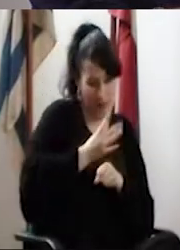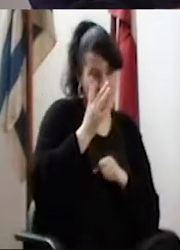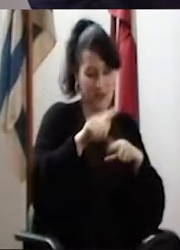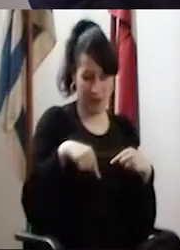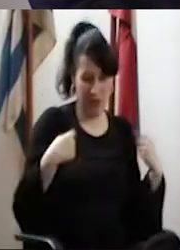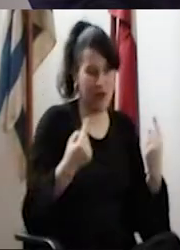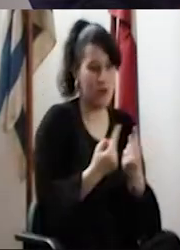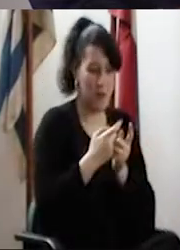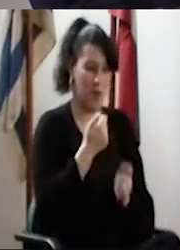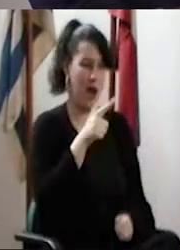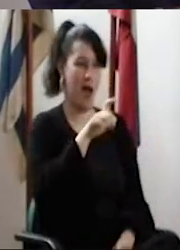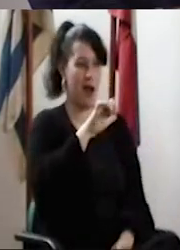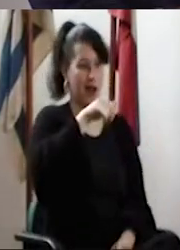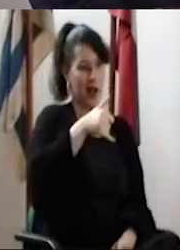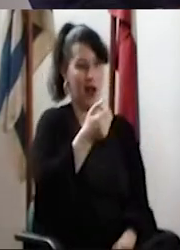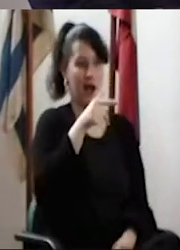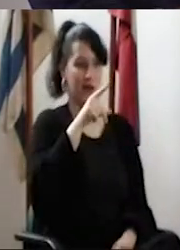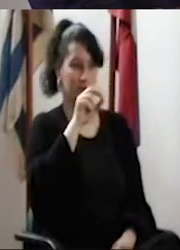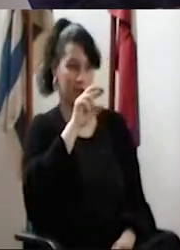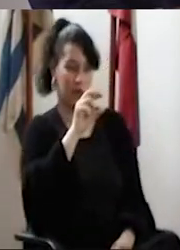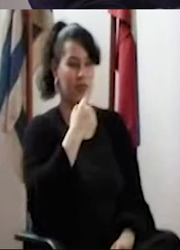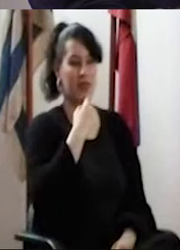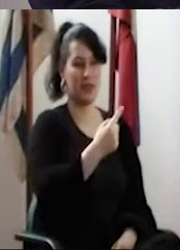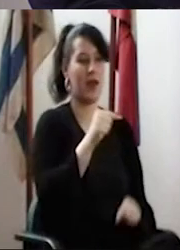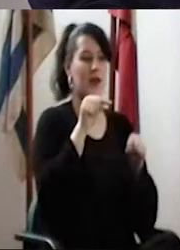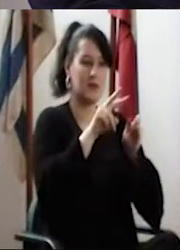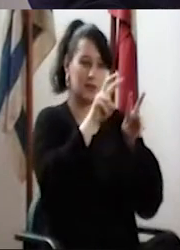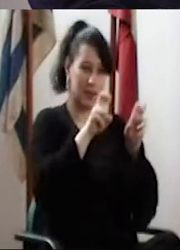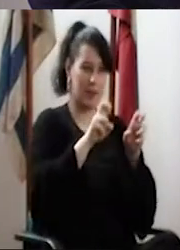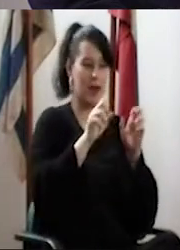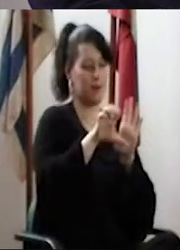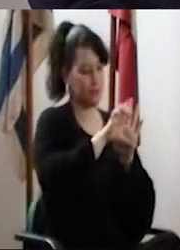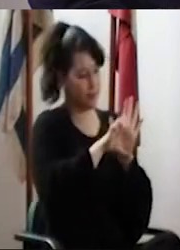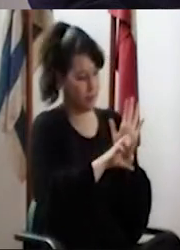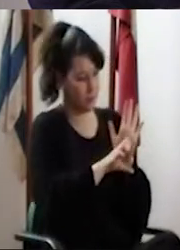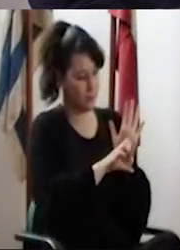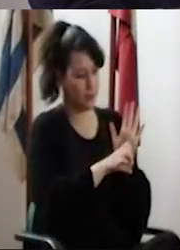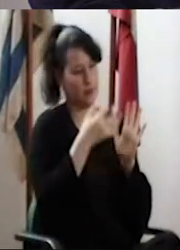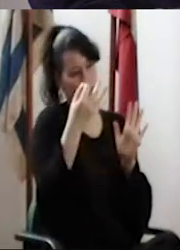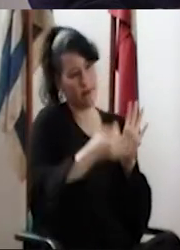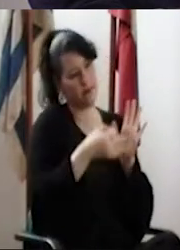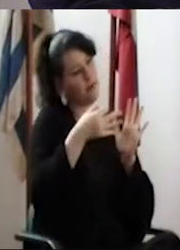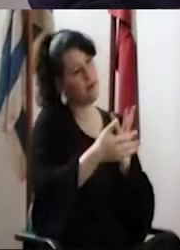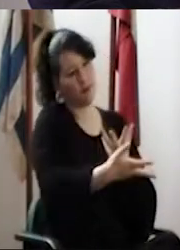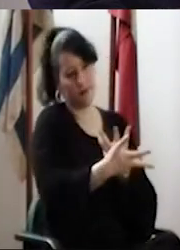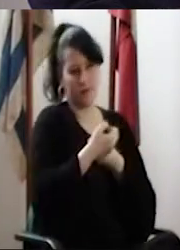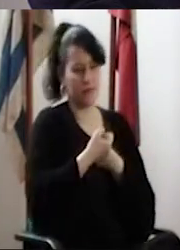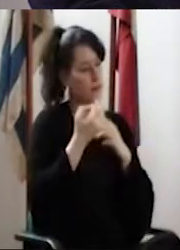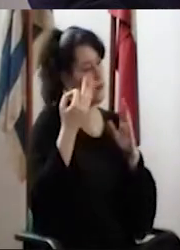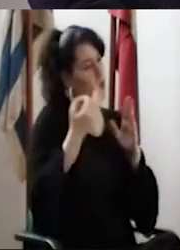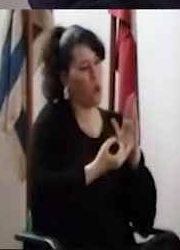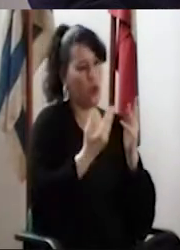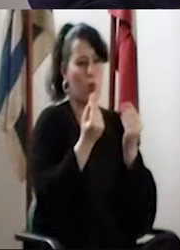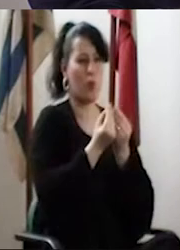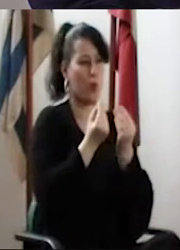profesionalizarnos, como también decía Alejandro. Entonces, en ese sentido, el estatuto es un muy buen